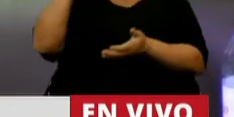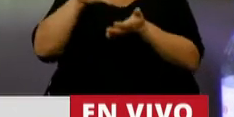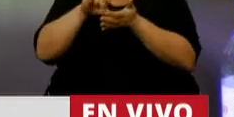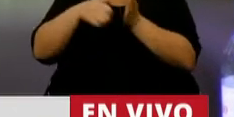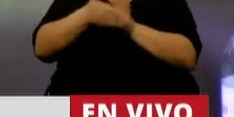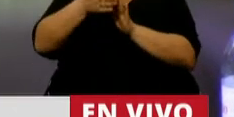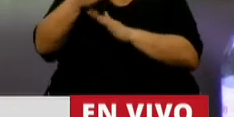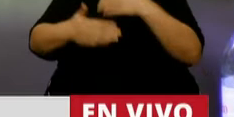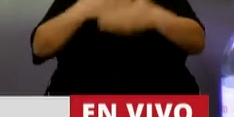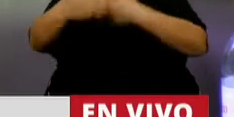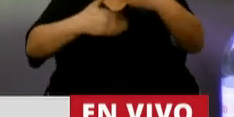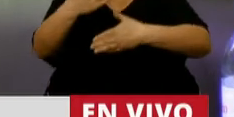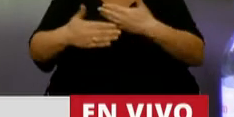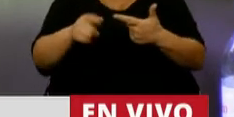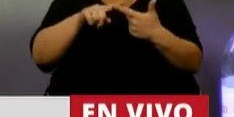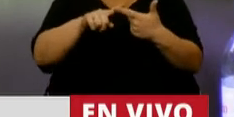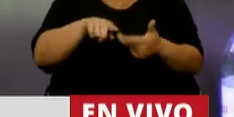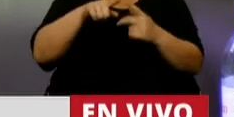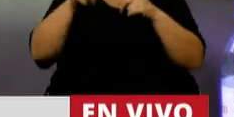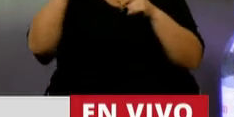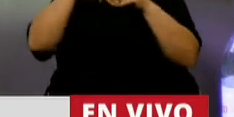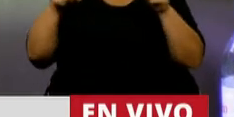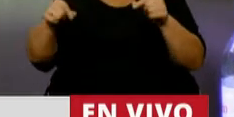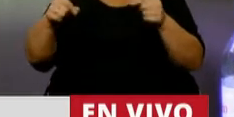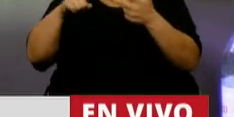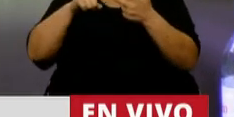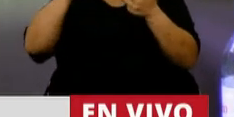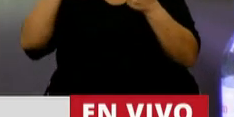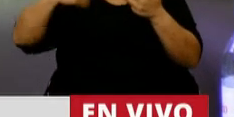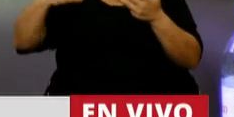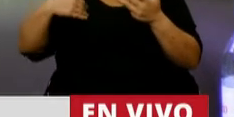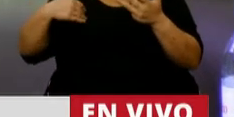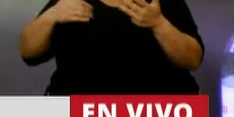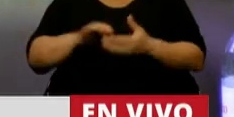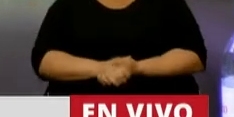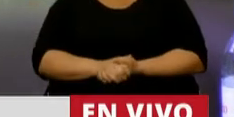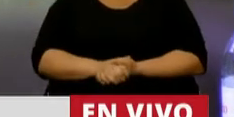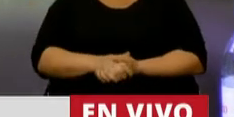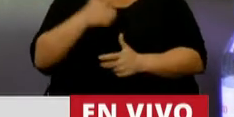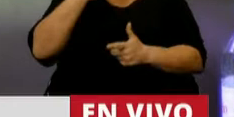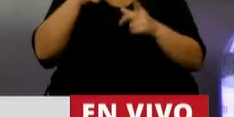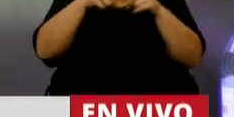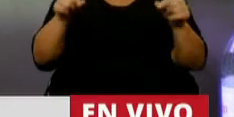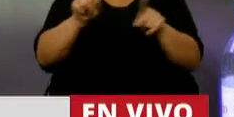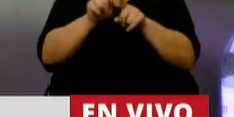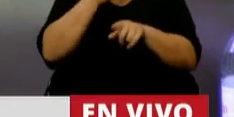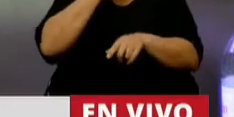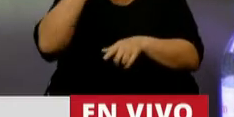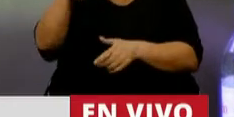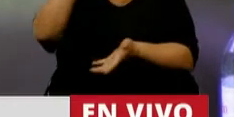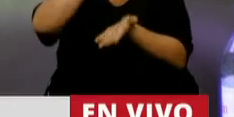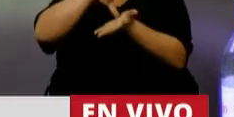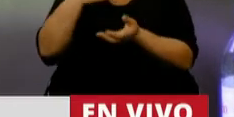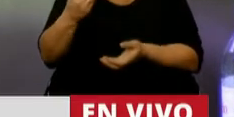en vías de desarrollo, y Japón y Argentina. Y citaba a Japón como un ejemplo de un